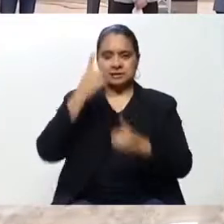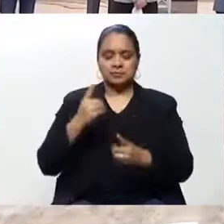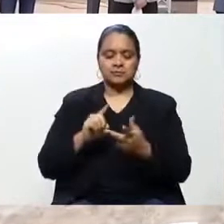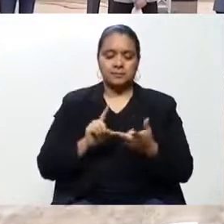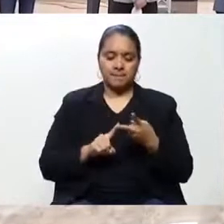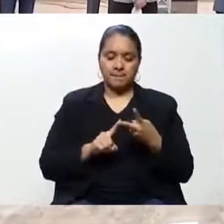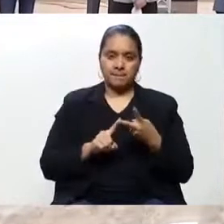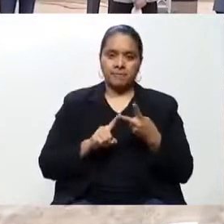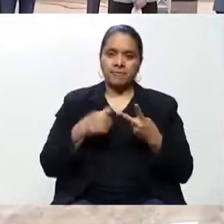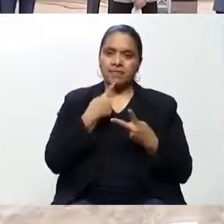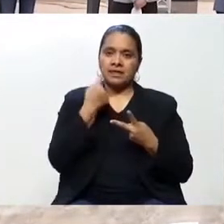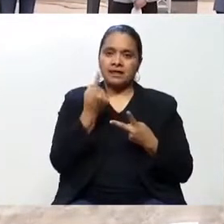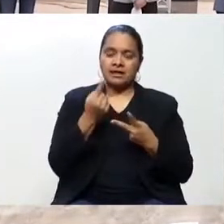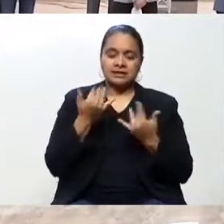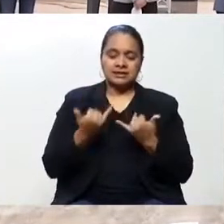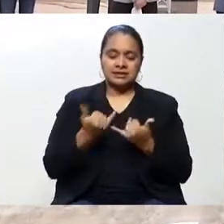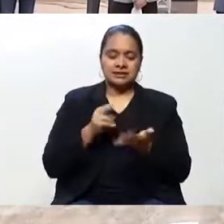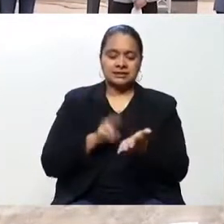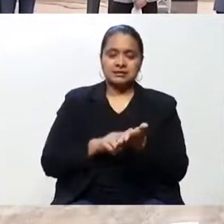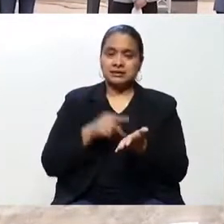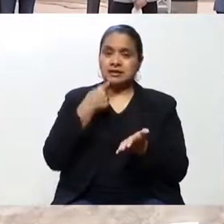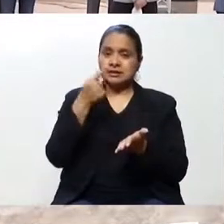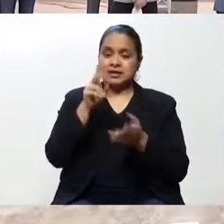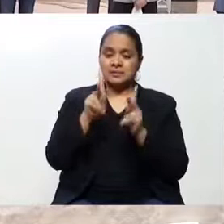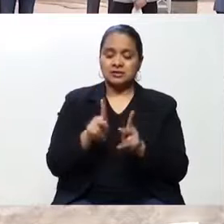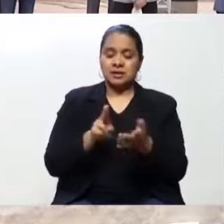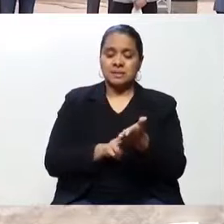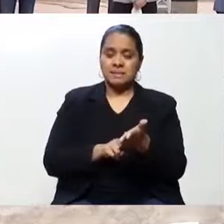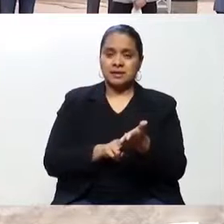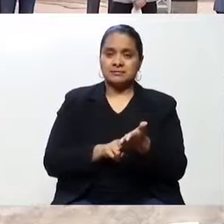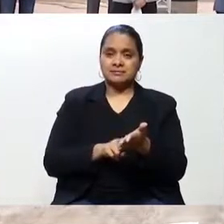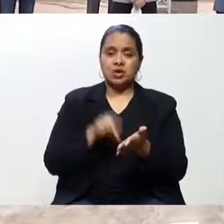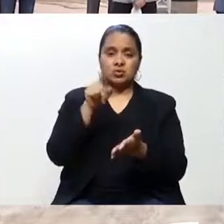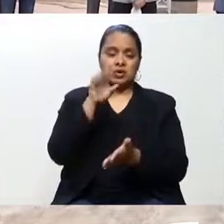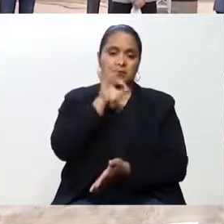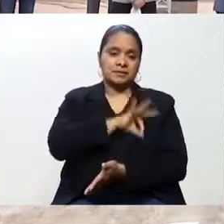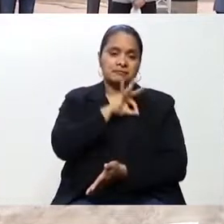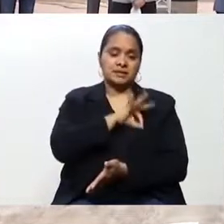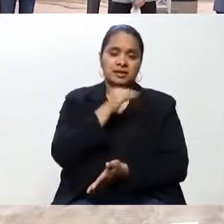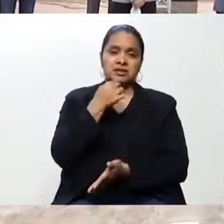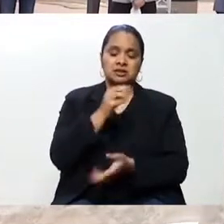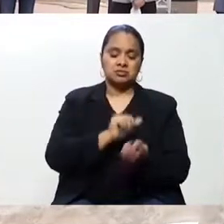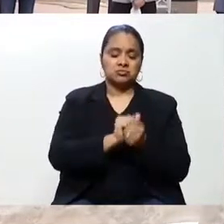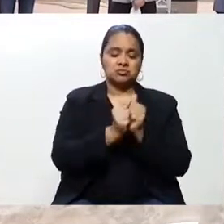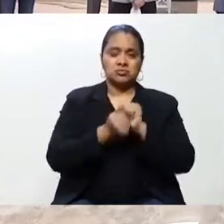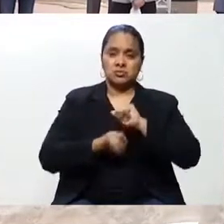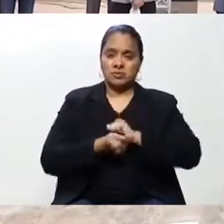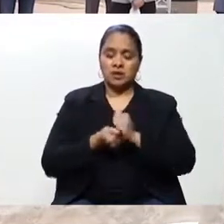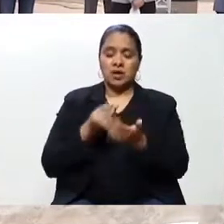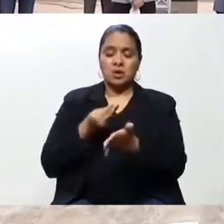refinanciamiento será acorde a la capacidad de pago del deudor. Aquellos que se han beneficiado de una readecuación y refinanciamiento